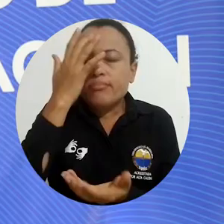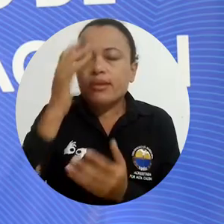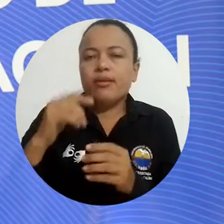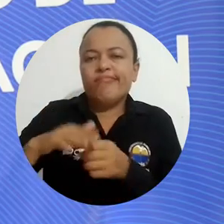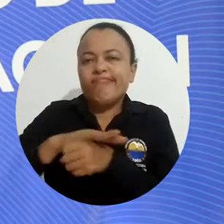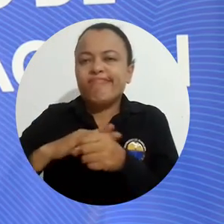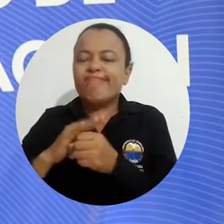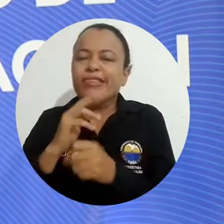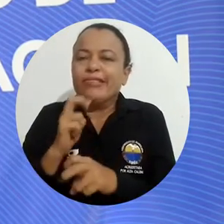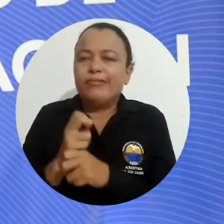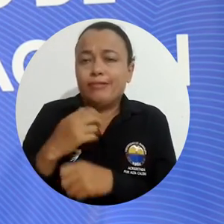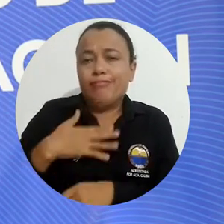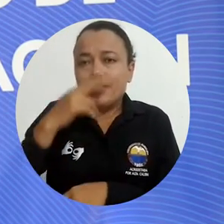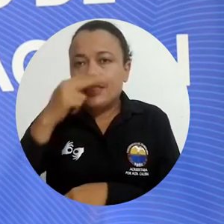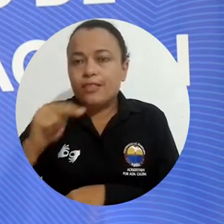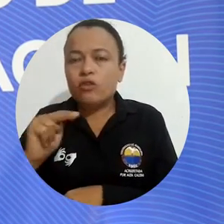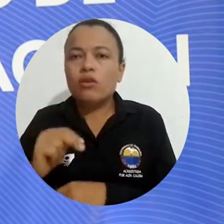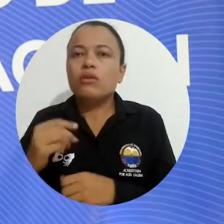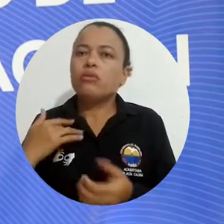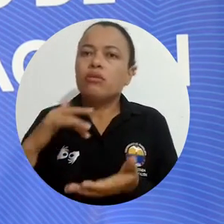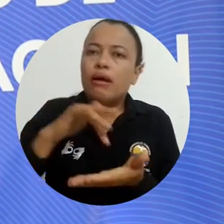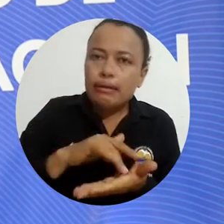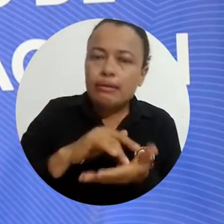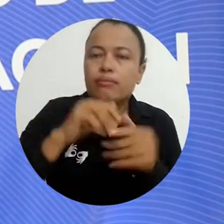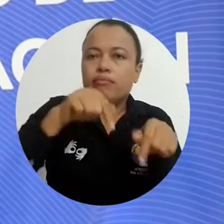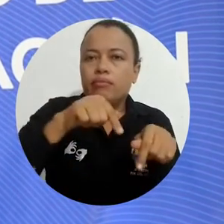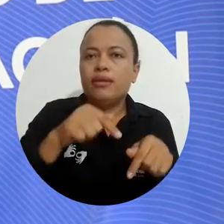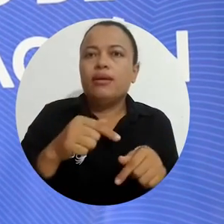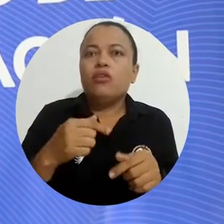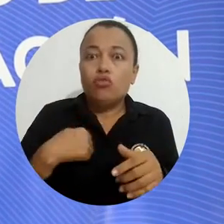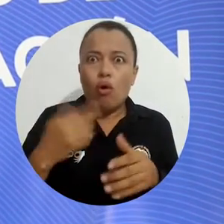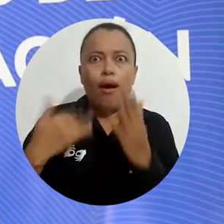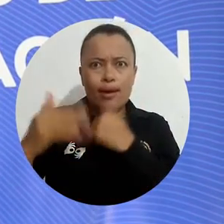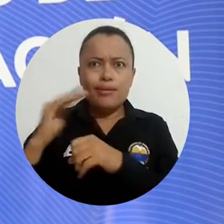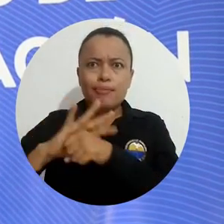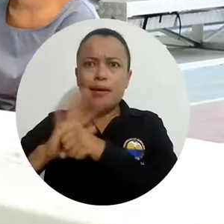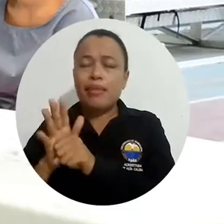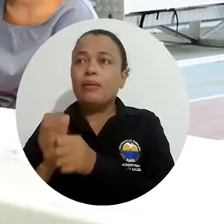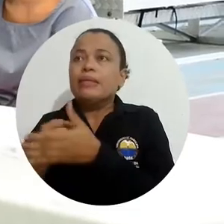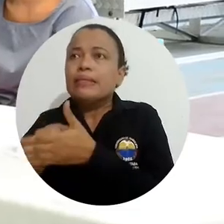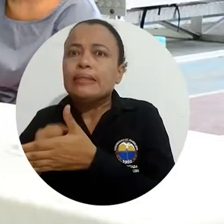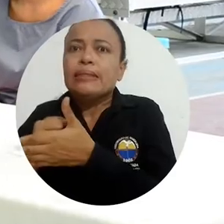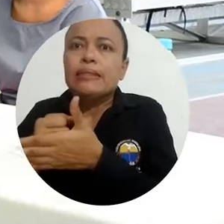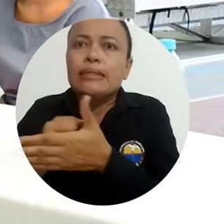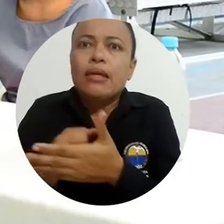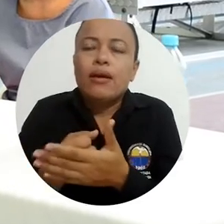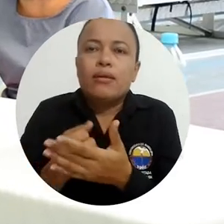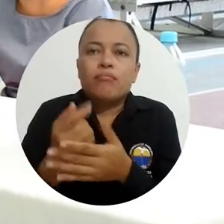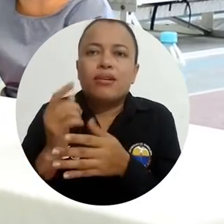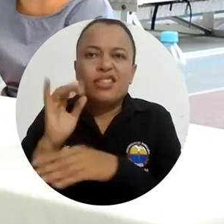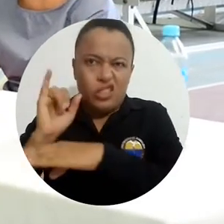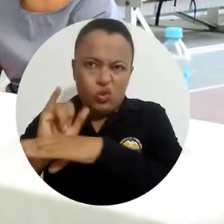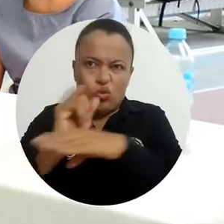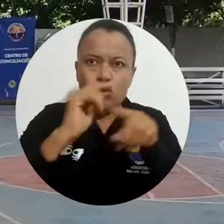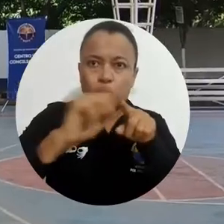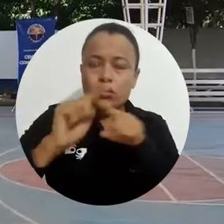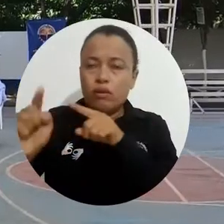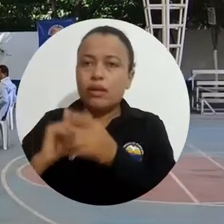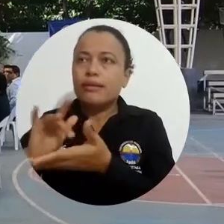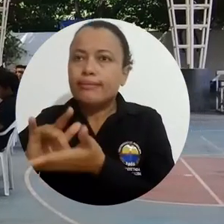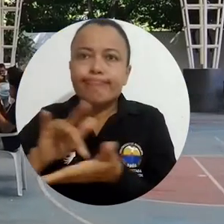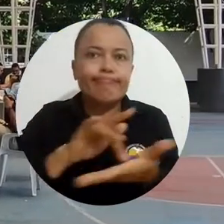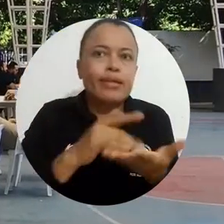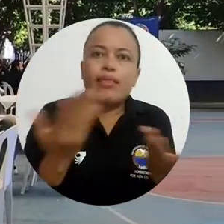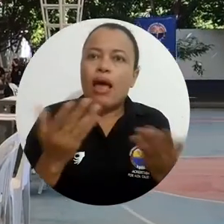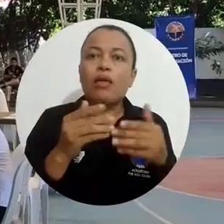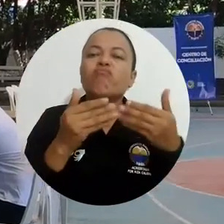tengo algunas dificultades en mi hogar con mis hijos y por eso fue que acudí ahí porque había ido desde la pandemia, estoy luchando